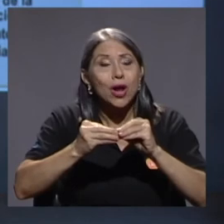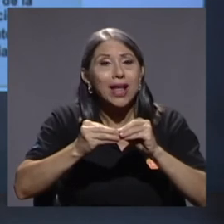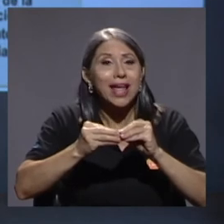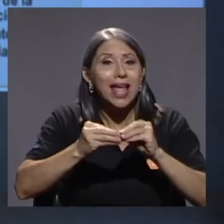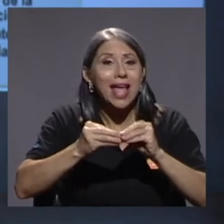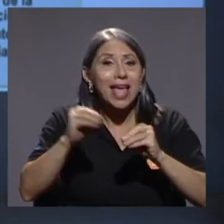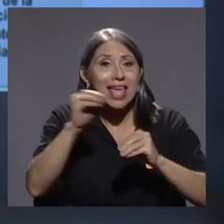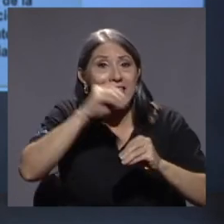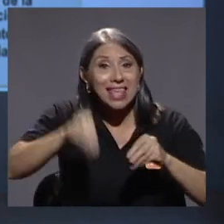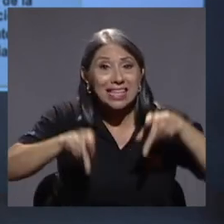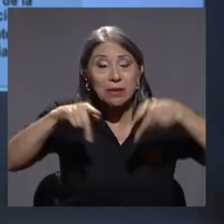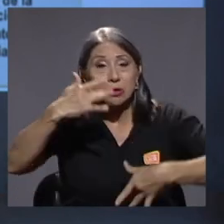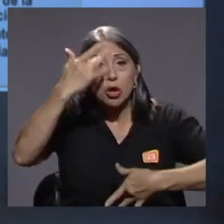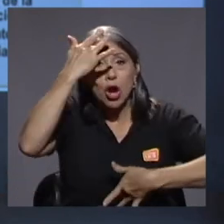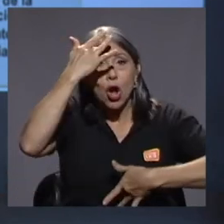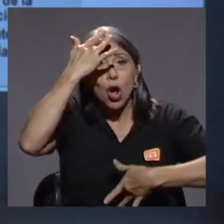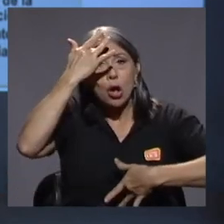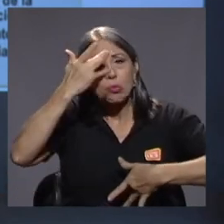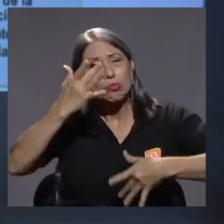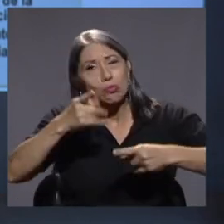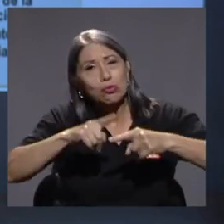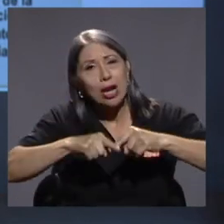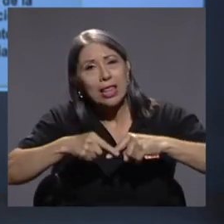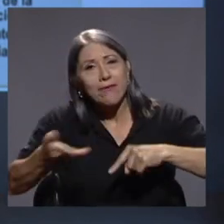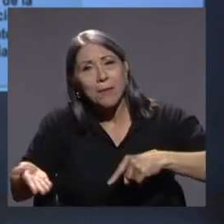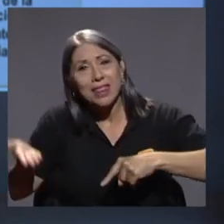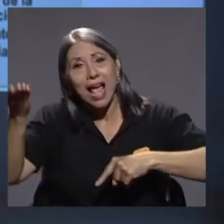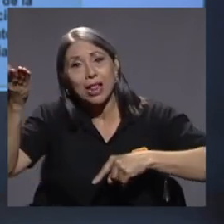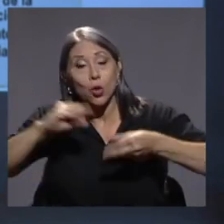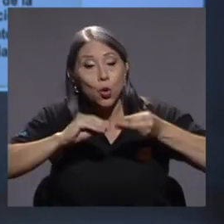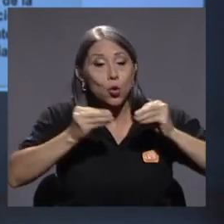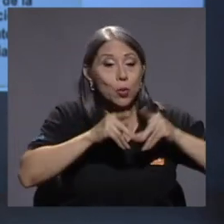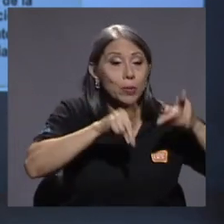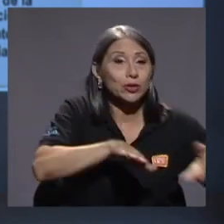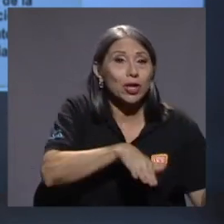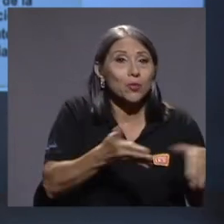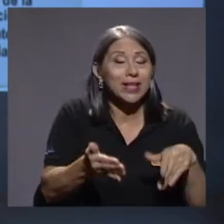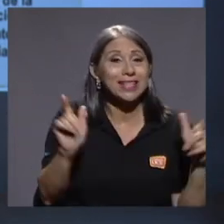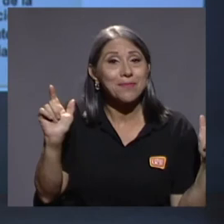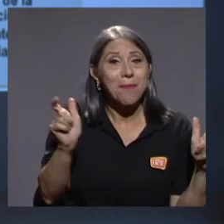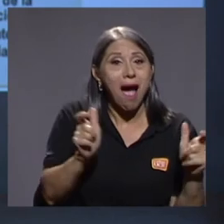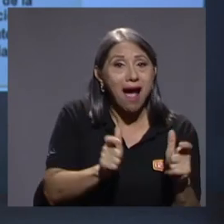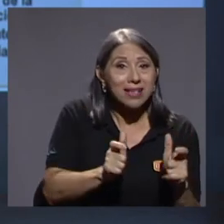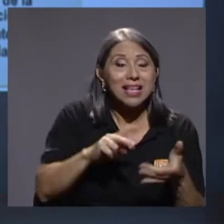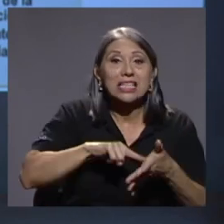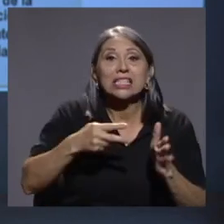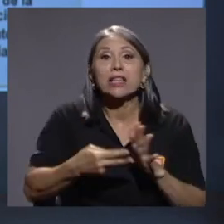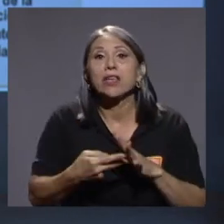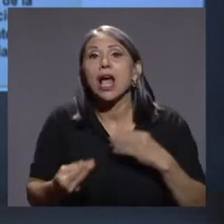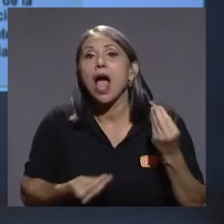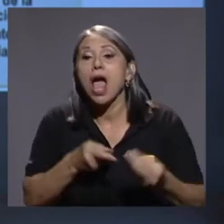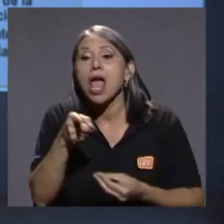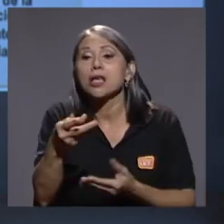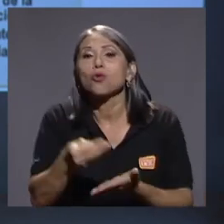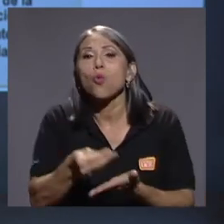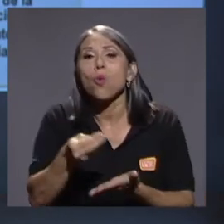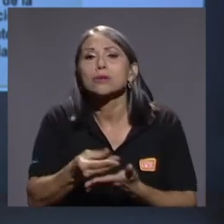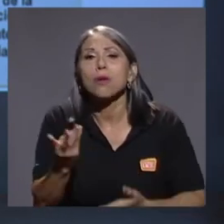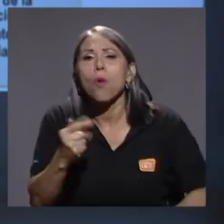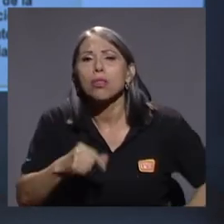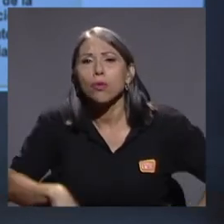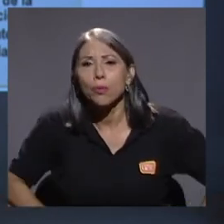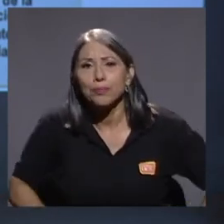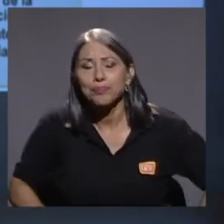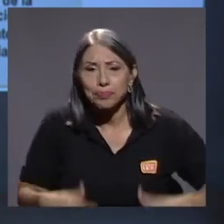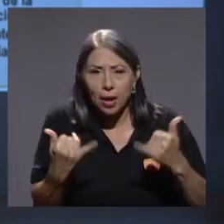una tasa de mortalidad relativamente baja, nos ha pasado la factura en términos de cuánto nos cuesta esto. Y ahora hay que pensar